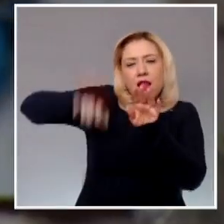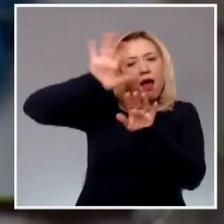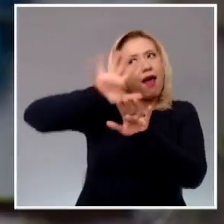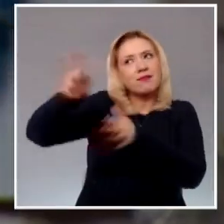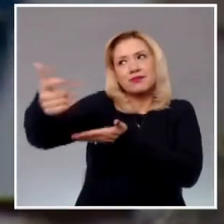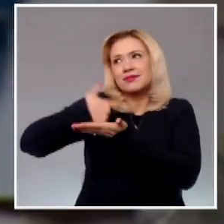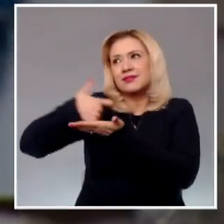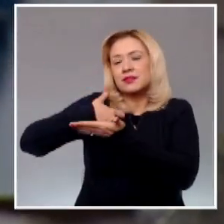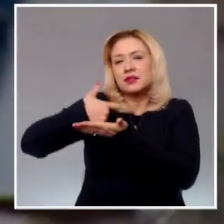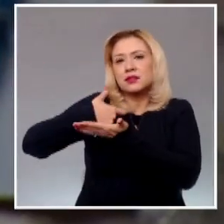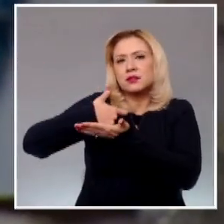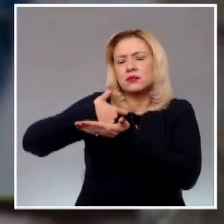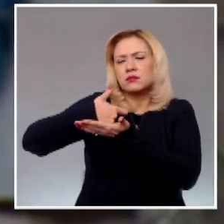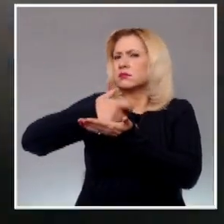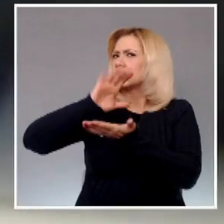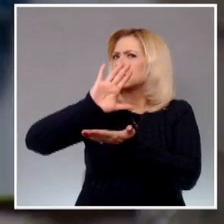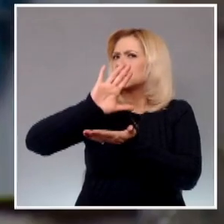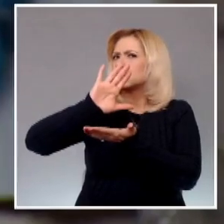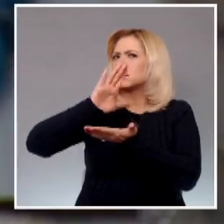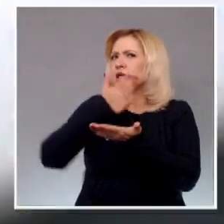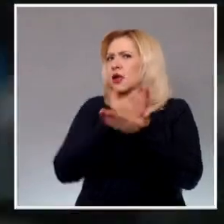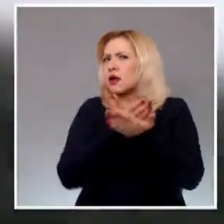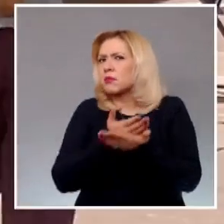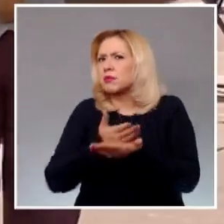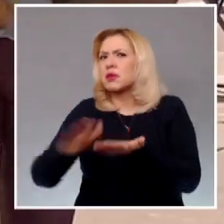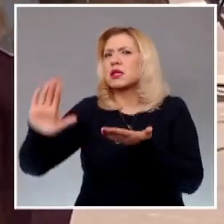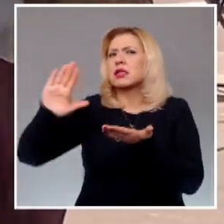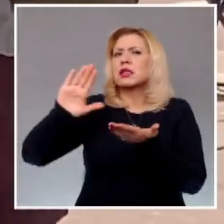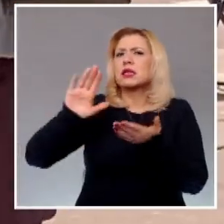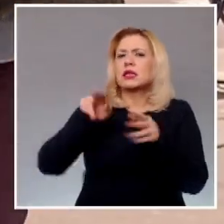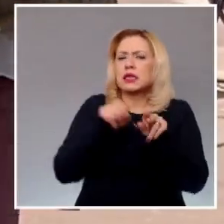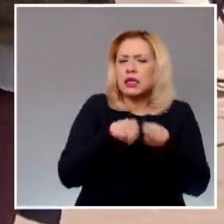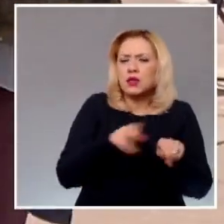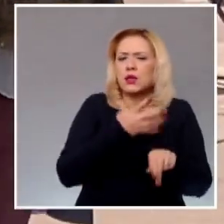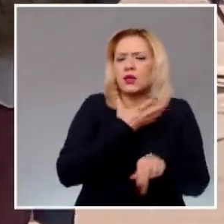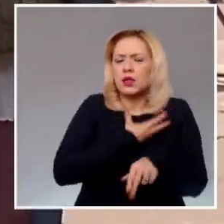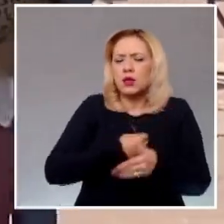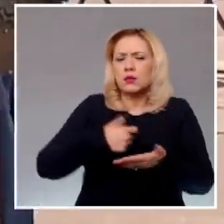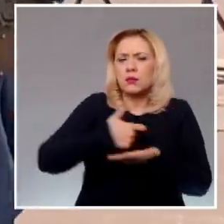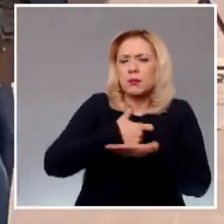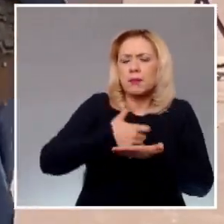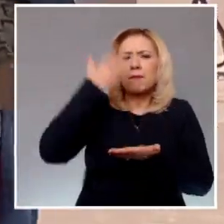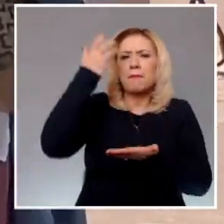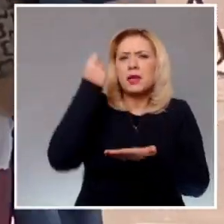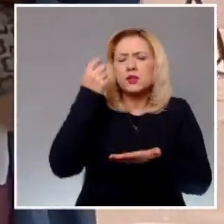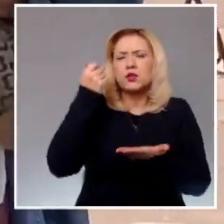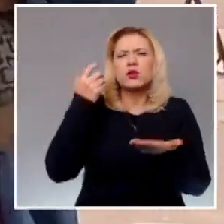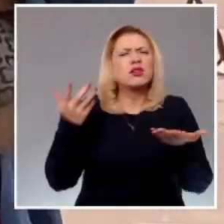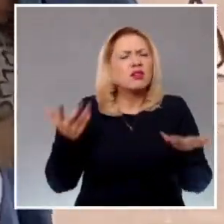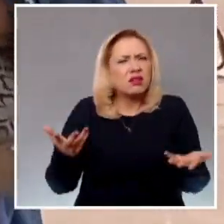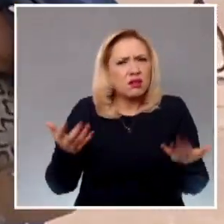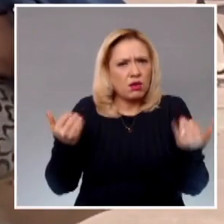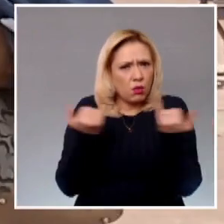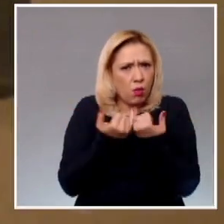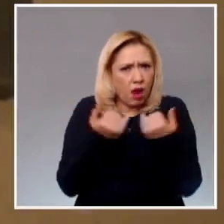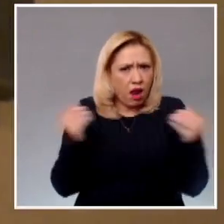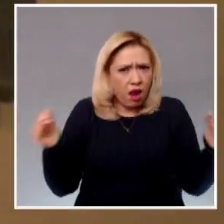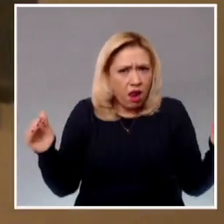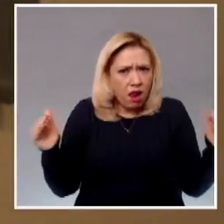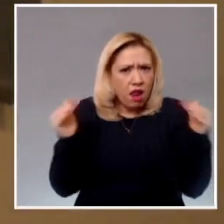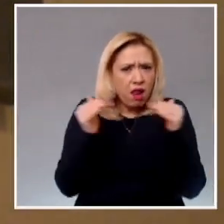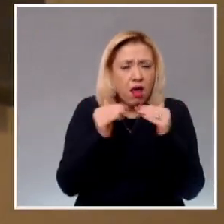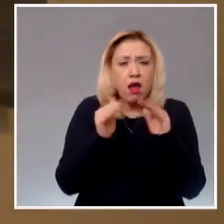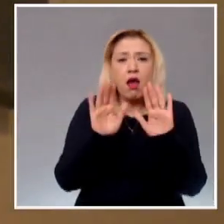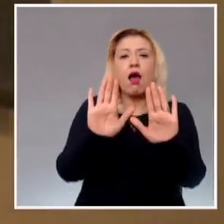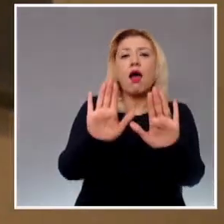pensión por ascendencia. El tribunal determinó que el hecho de recibir una pensión por jubilación no es suficiente para afirmar